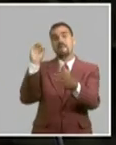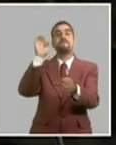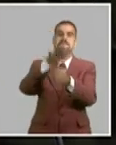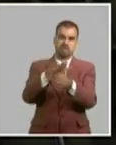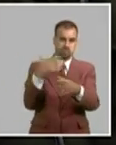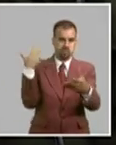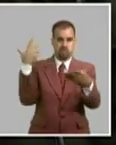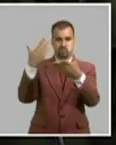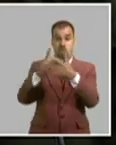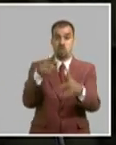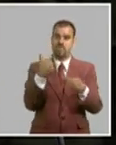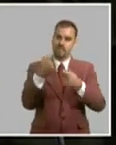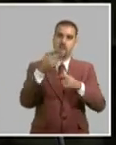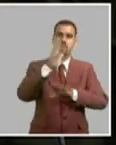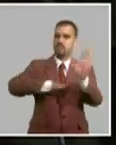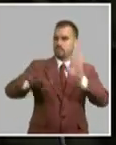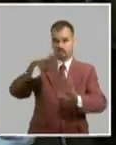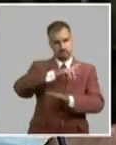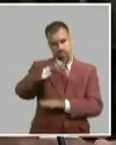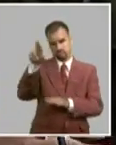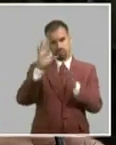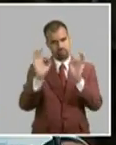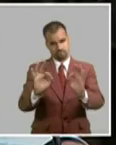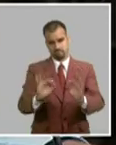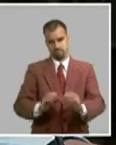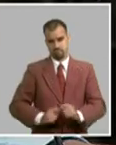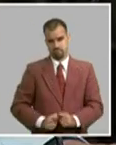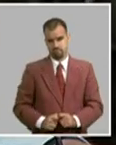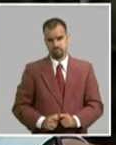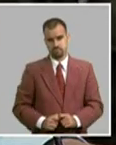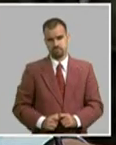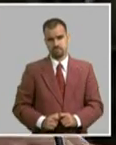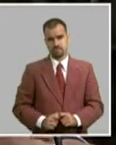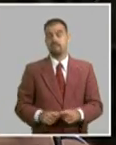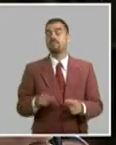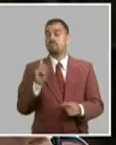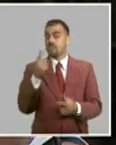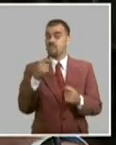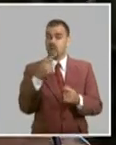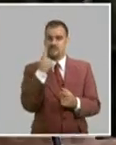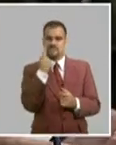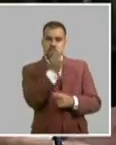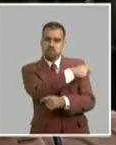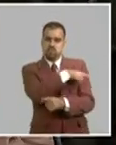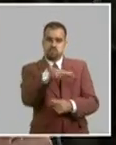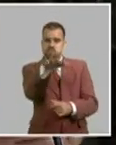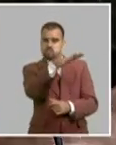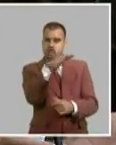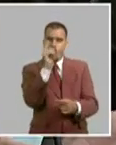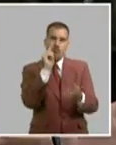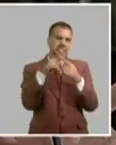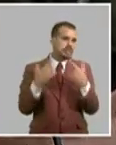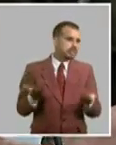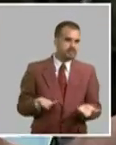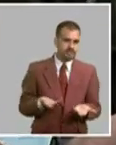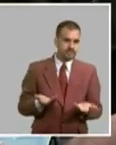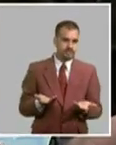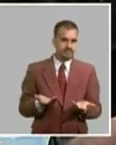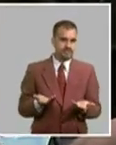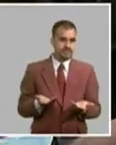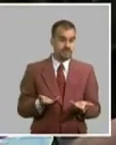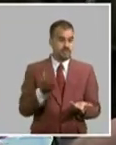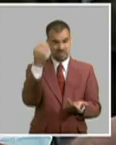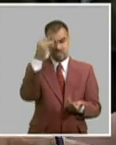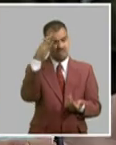conquistas de la revolución. Pero tenemos que también ir a las expectativas de las personas. Y el pueblo tiene un grupo de expectativas que son lógicas, es la dialéctica